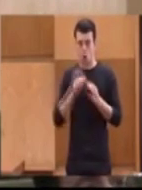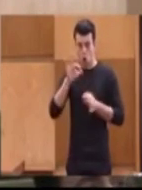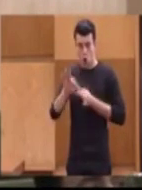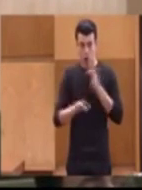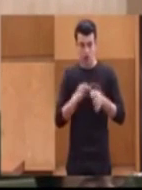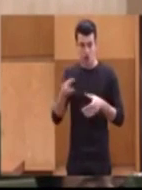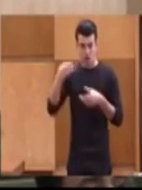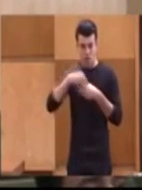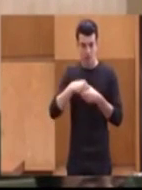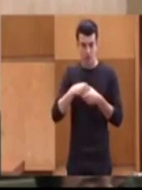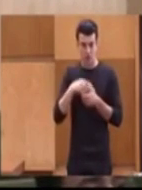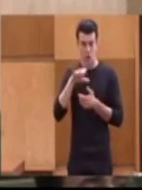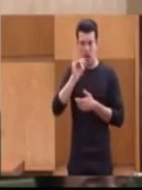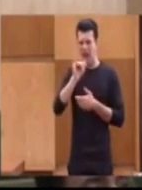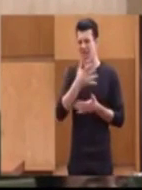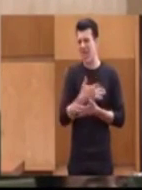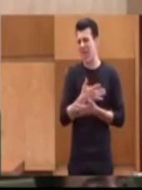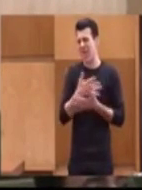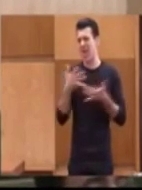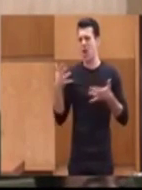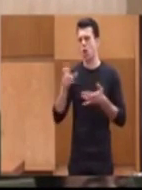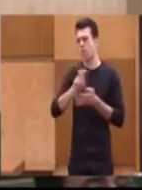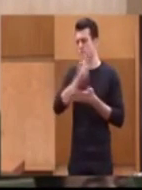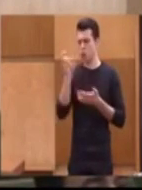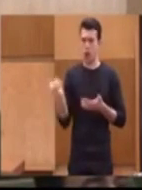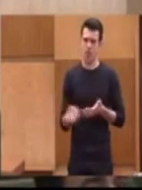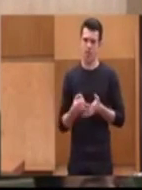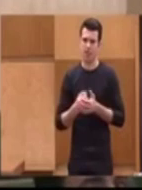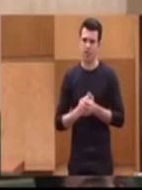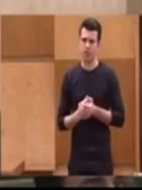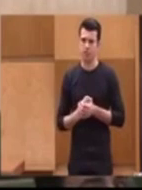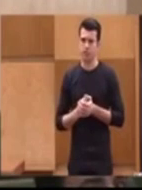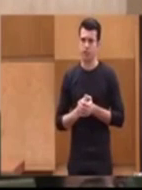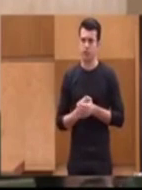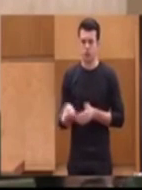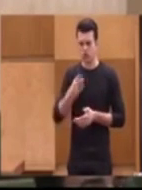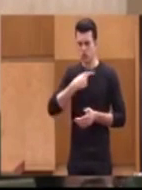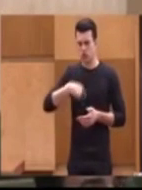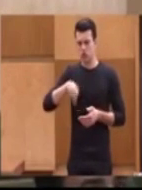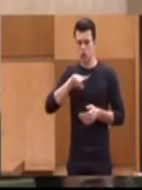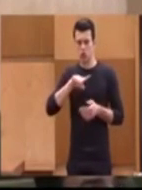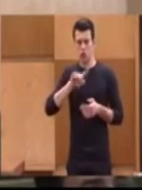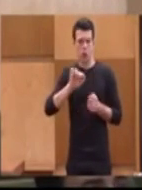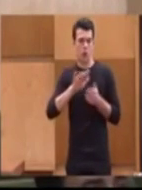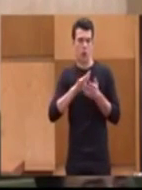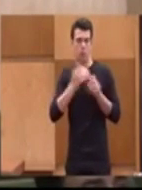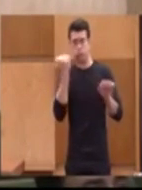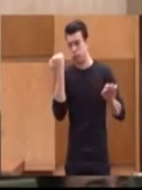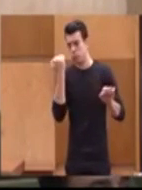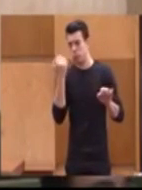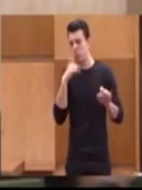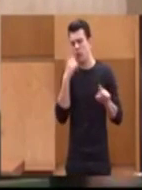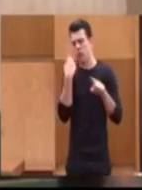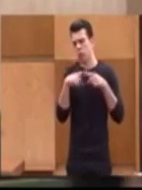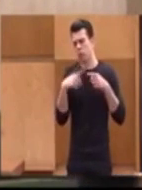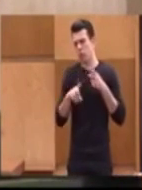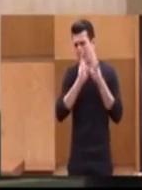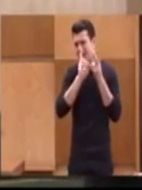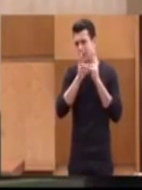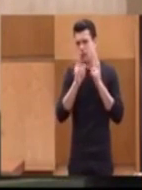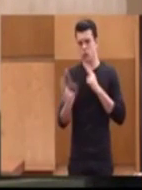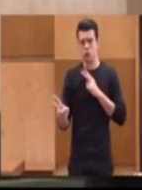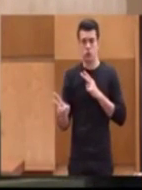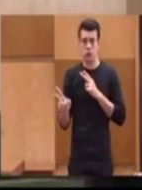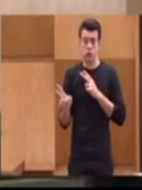existe una enorme, enorme pluralidad. No somos ajenos a las muy diferentes respuestas que existen